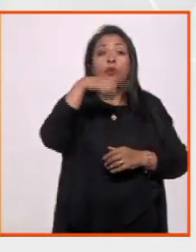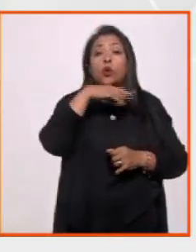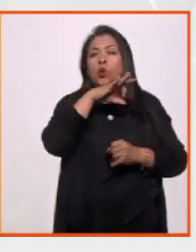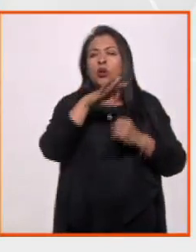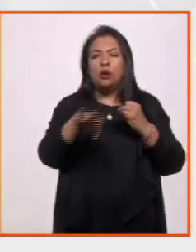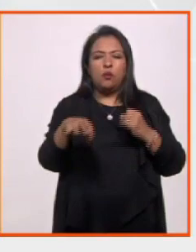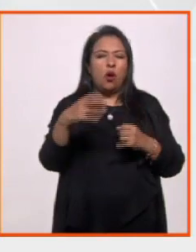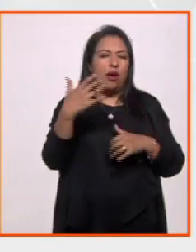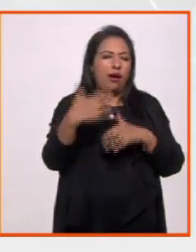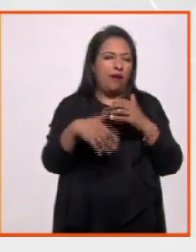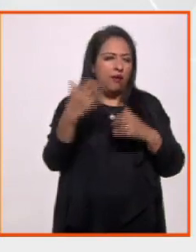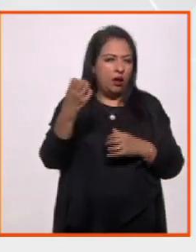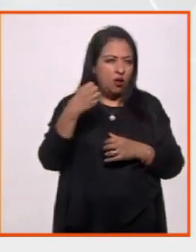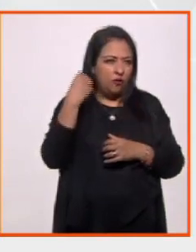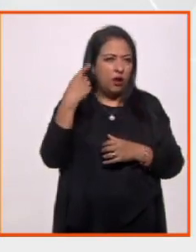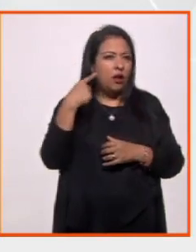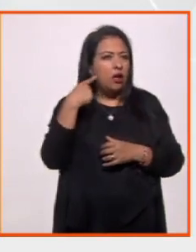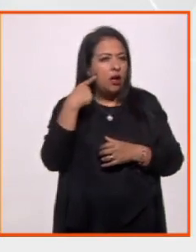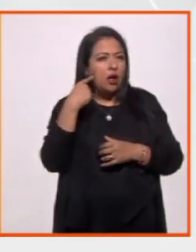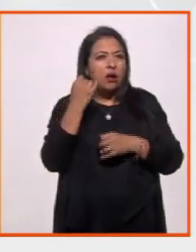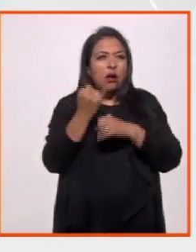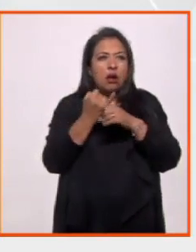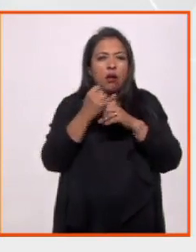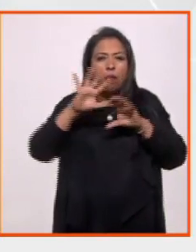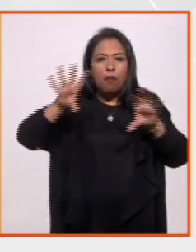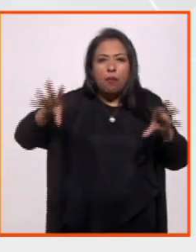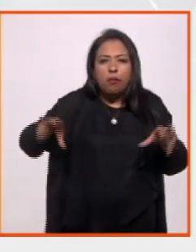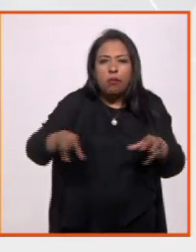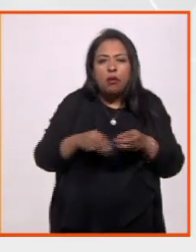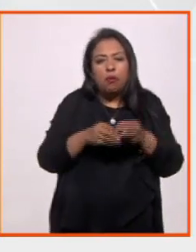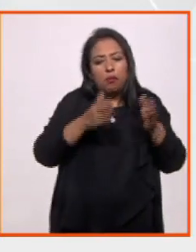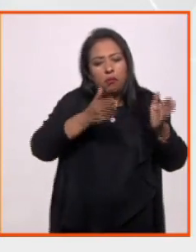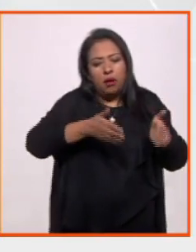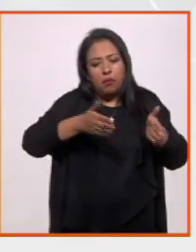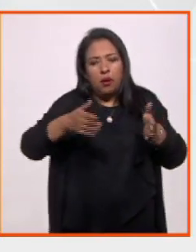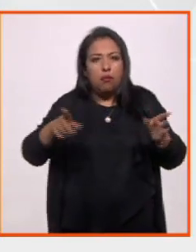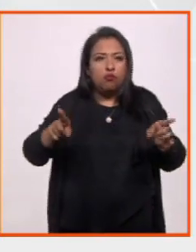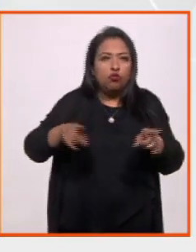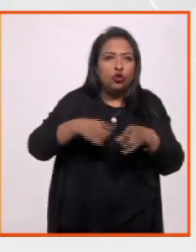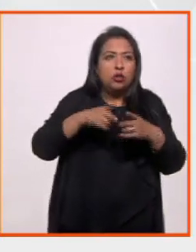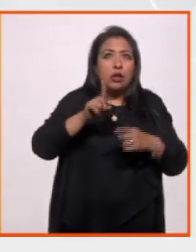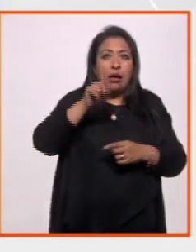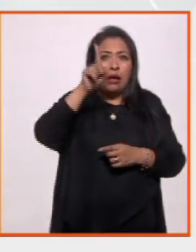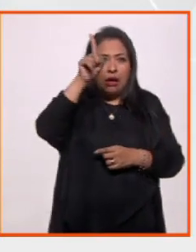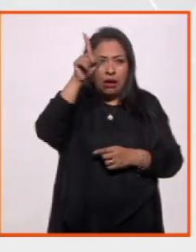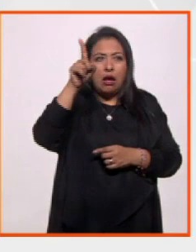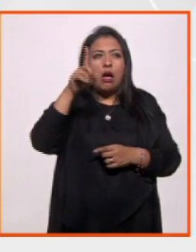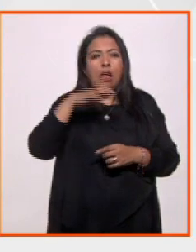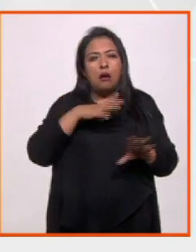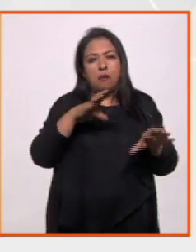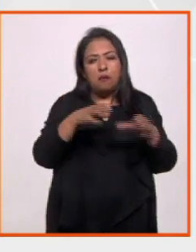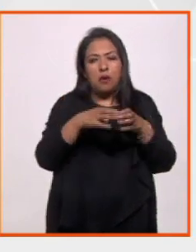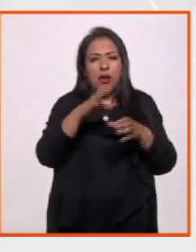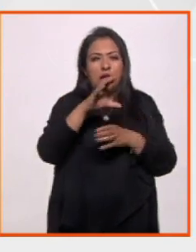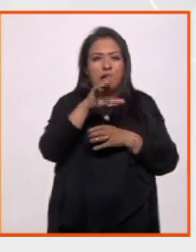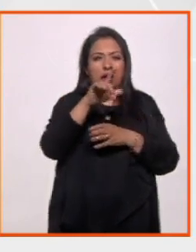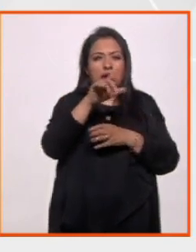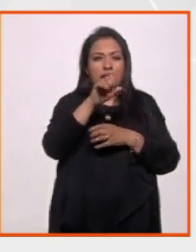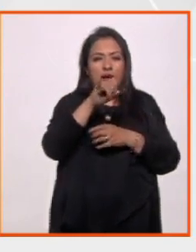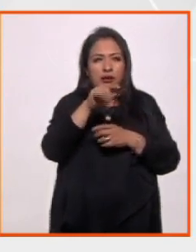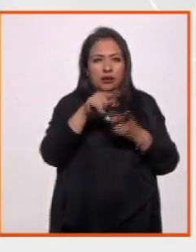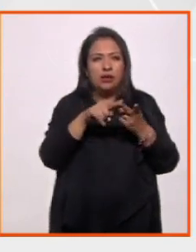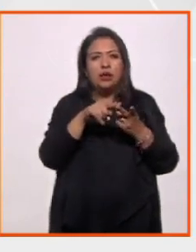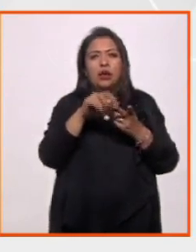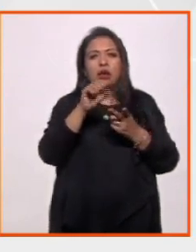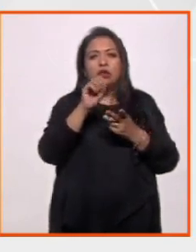de cada conferencia, se escuchará y analizará una recopilación cronológica de música espacial, con géneros como clásica sideral,